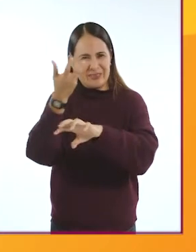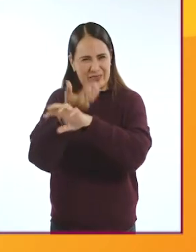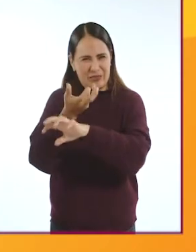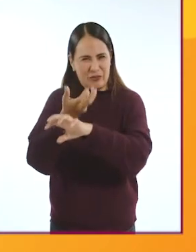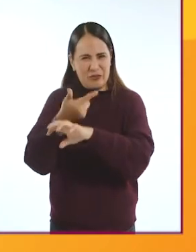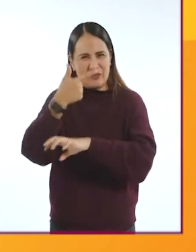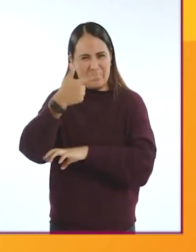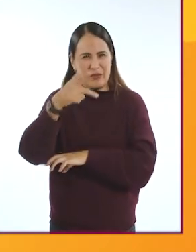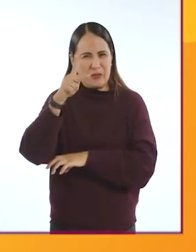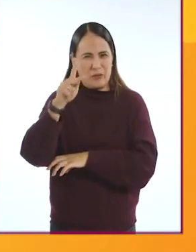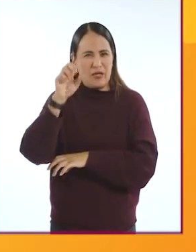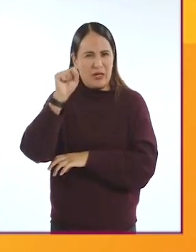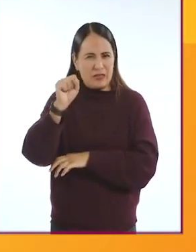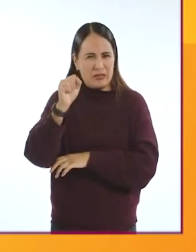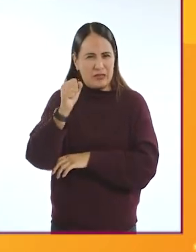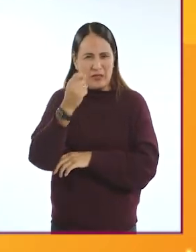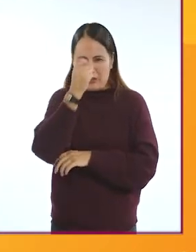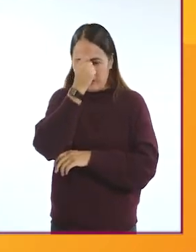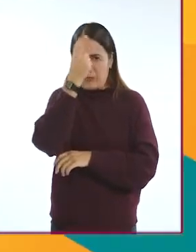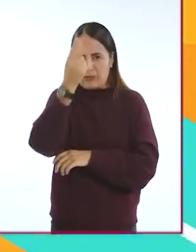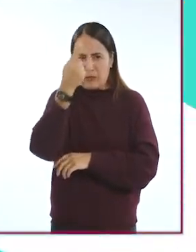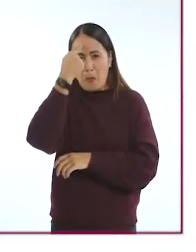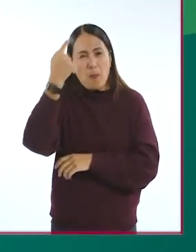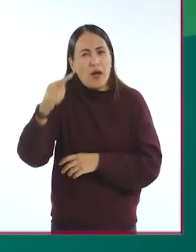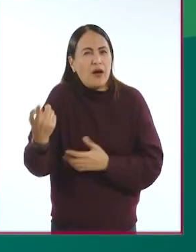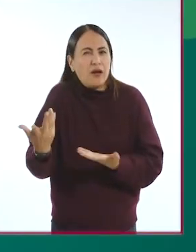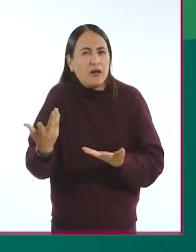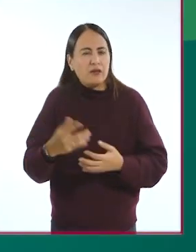Massachusetts creó el GPS? ¡Corre tiempo!